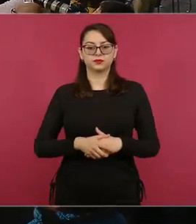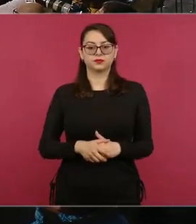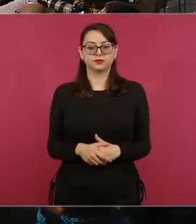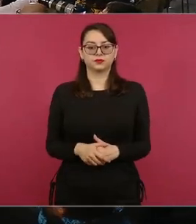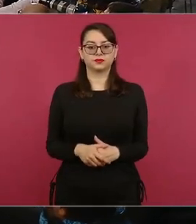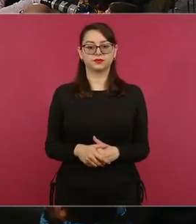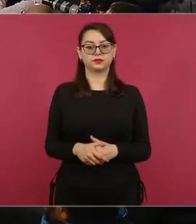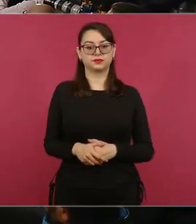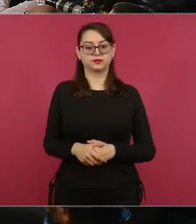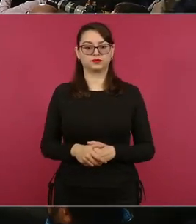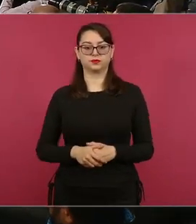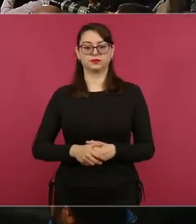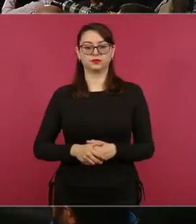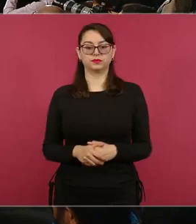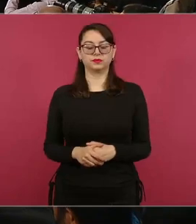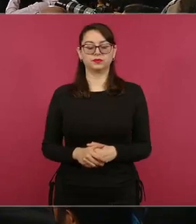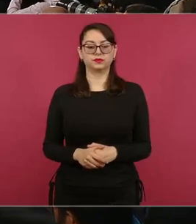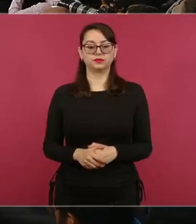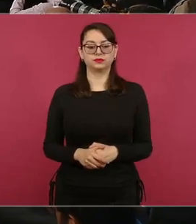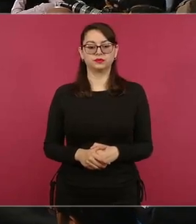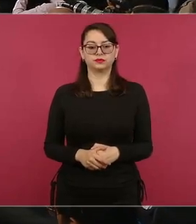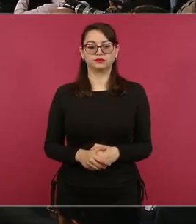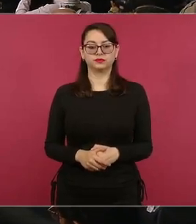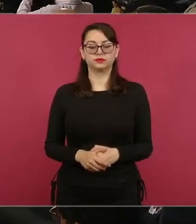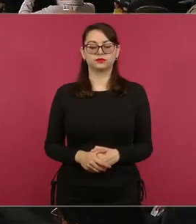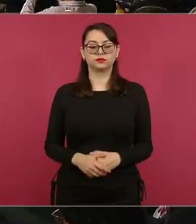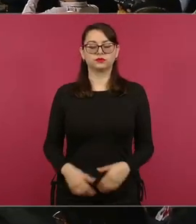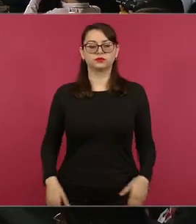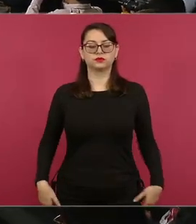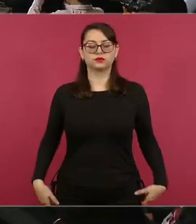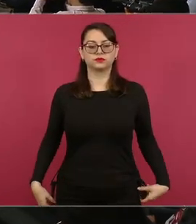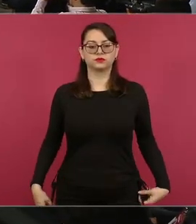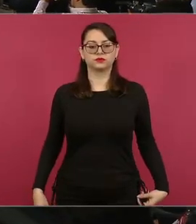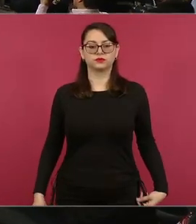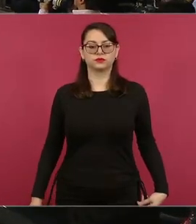Se ocurrió que estamos haciendo.